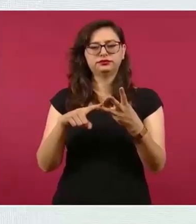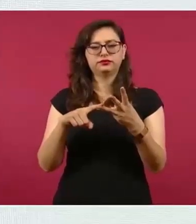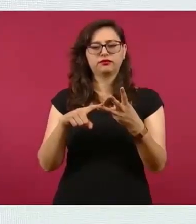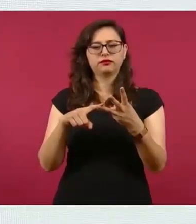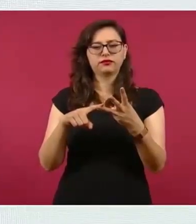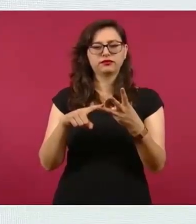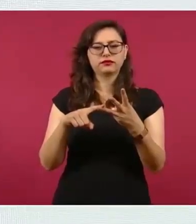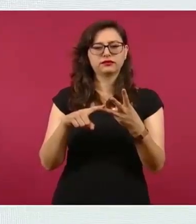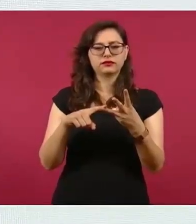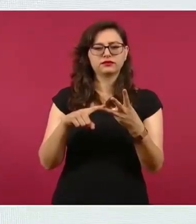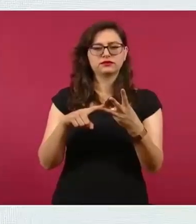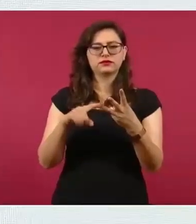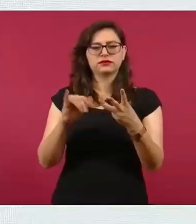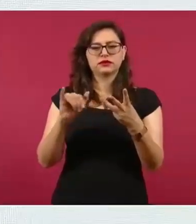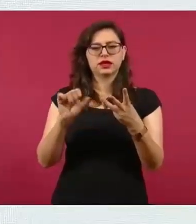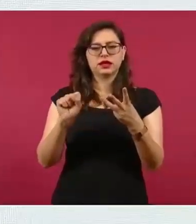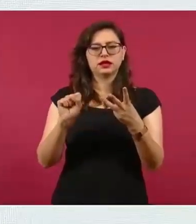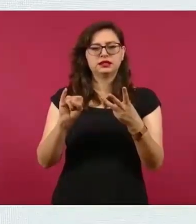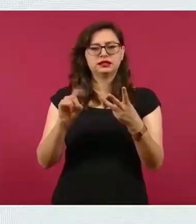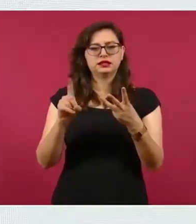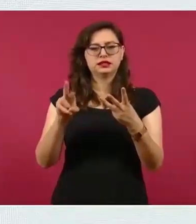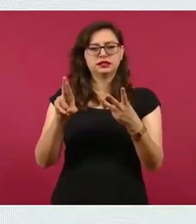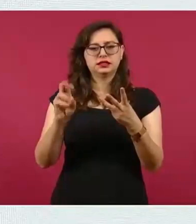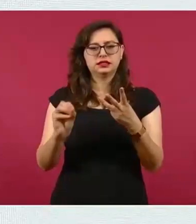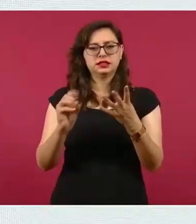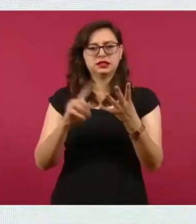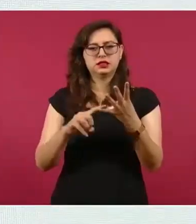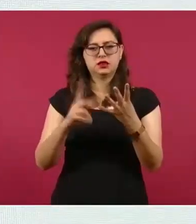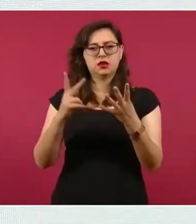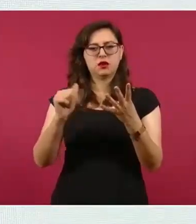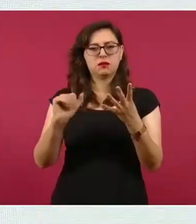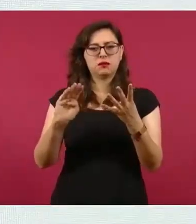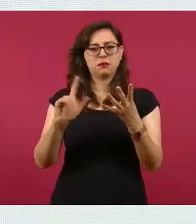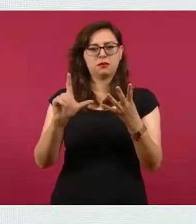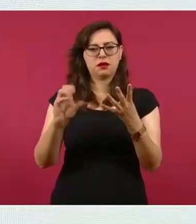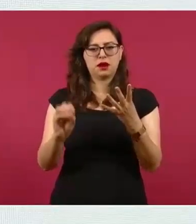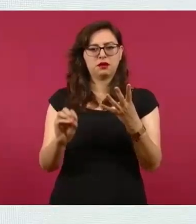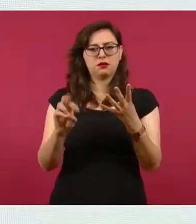Velasco, Isidro Narváez Narváez, Pablo Ramírez